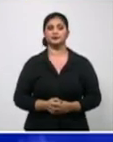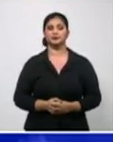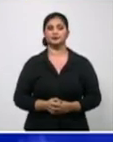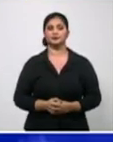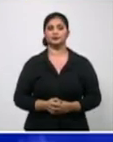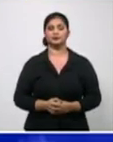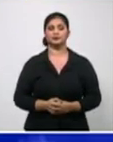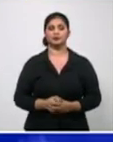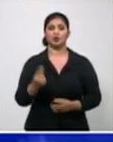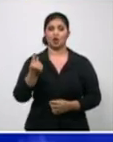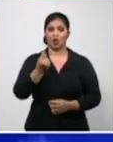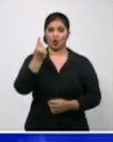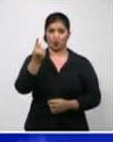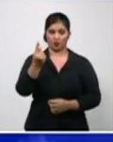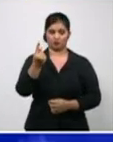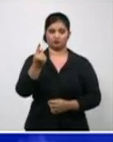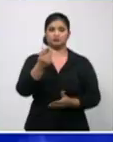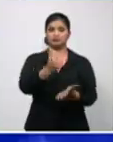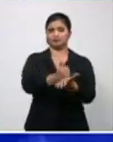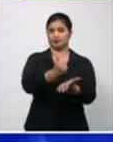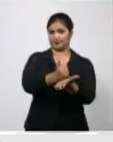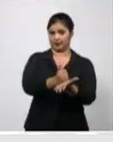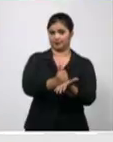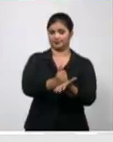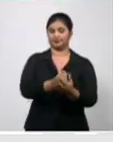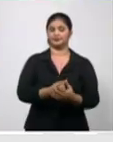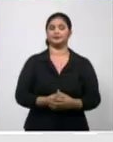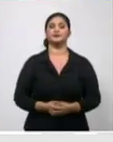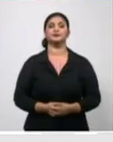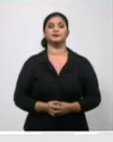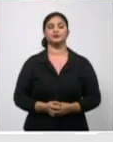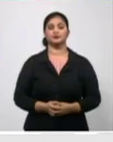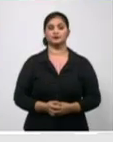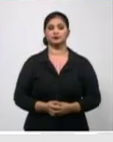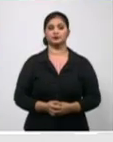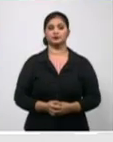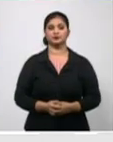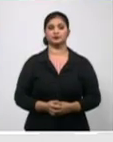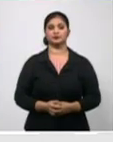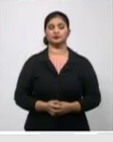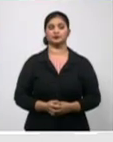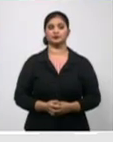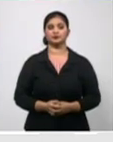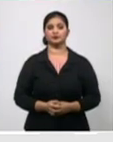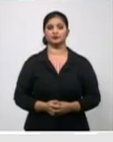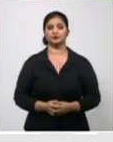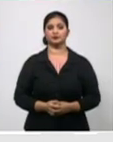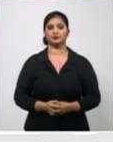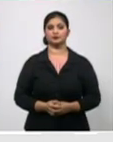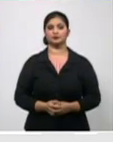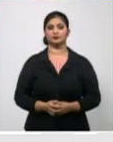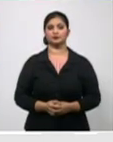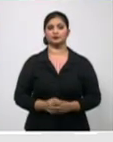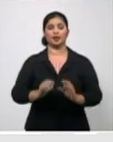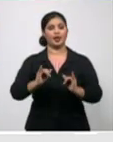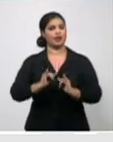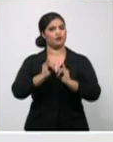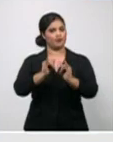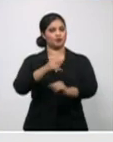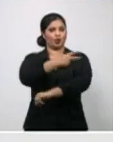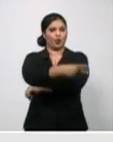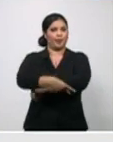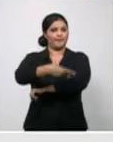es del municipio Cabecera. Por países de procedencia, de Estados Unidos